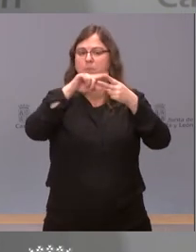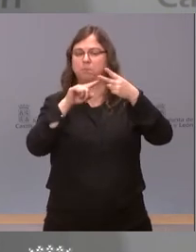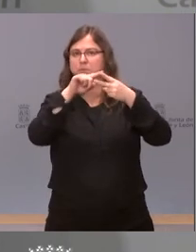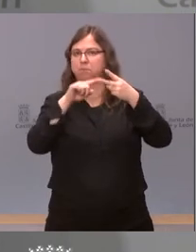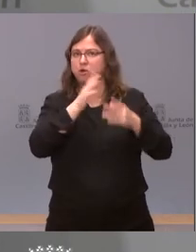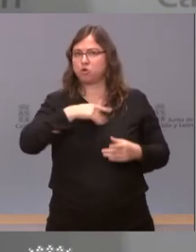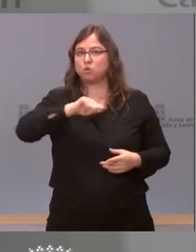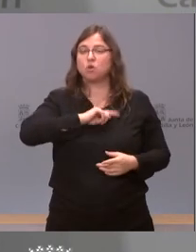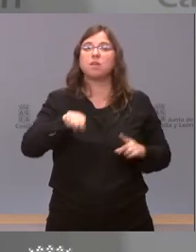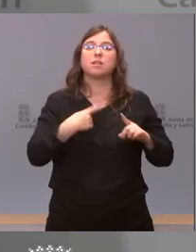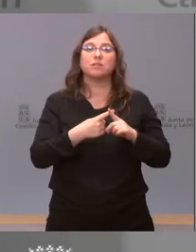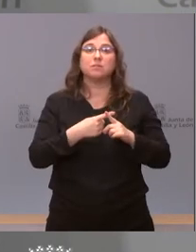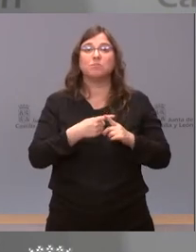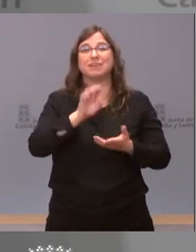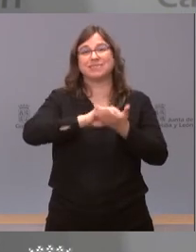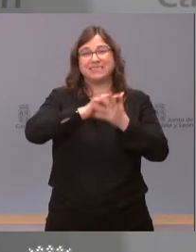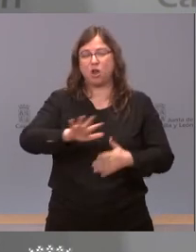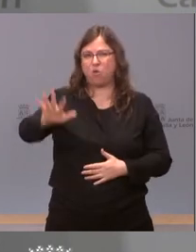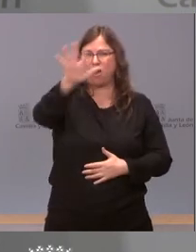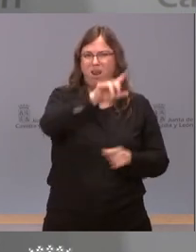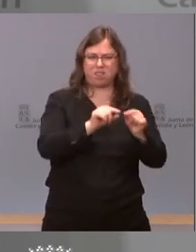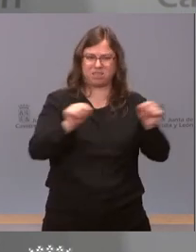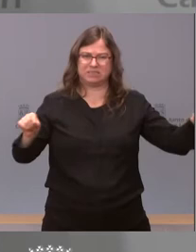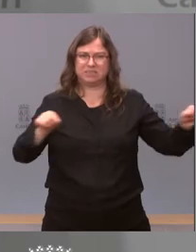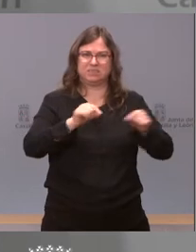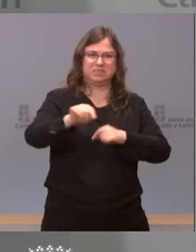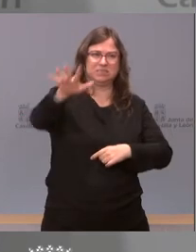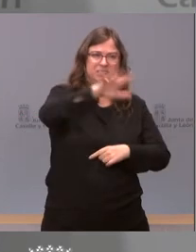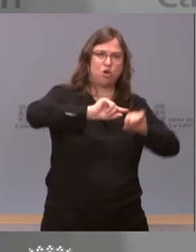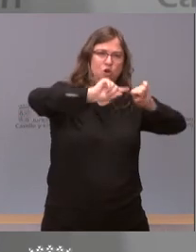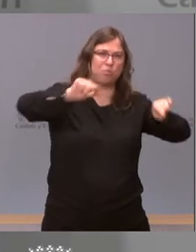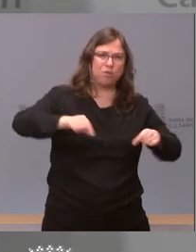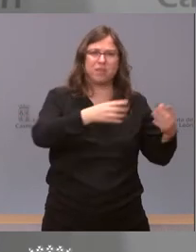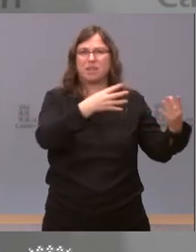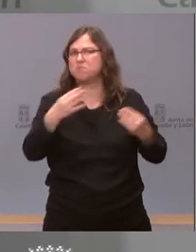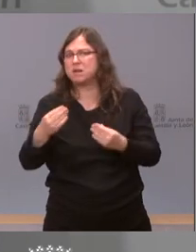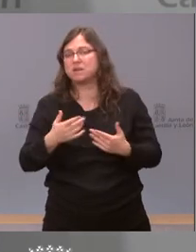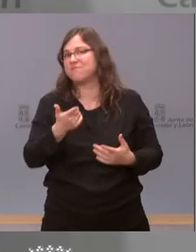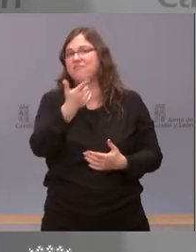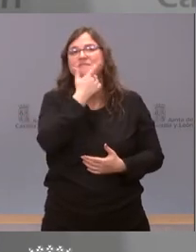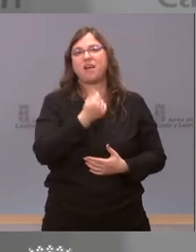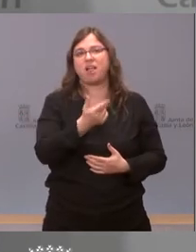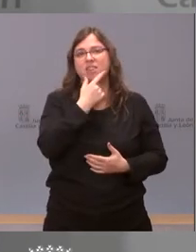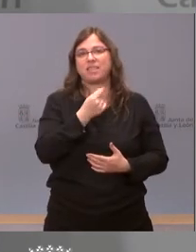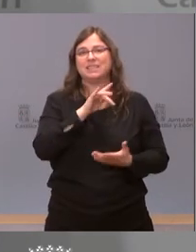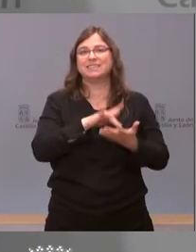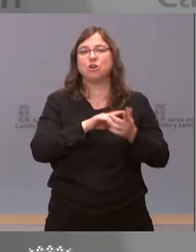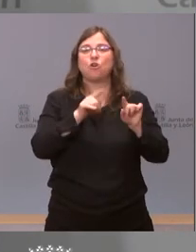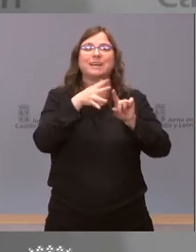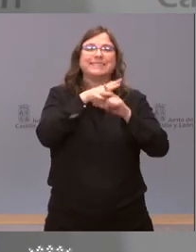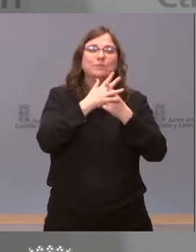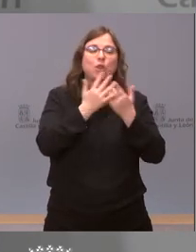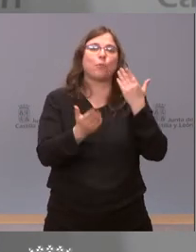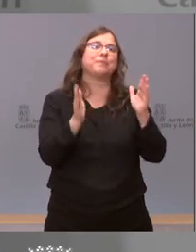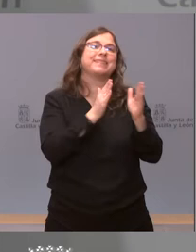que somos la comunidad más extensa más provincias en lo cual es más fácil que se den situaciones temporales